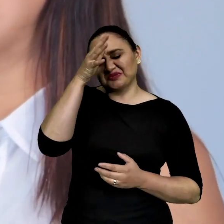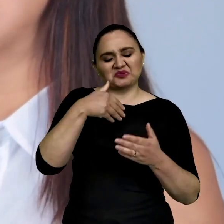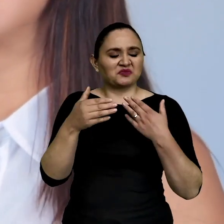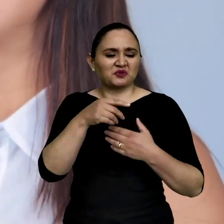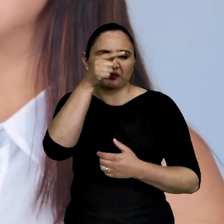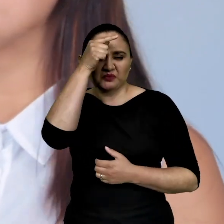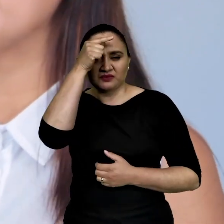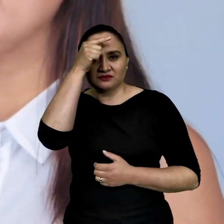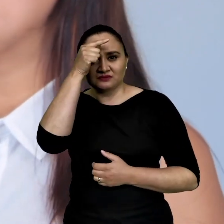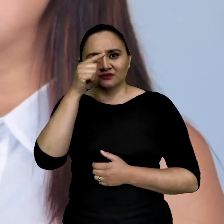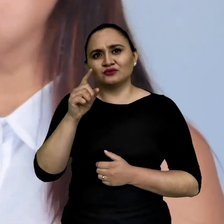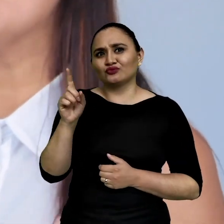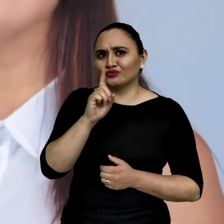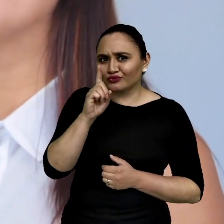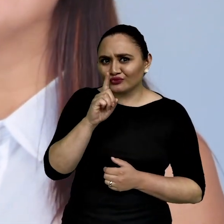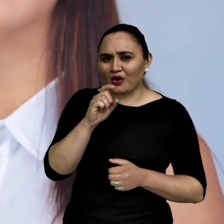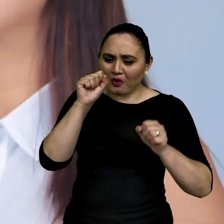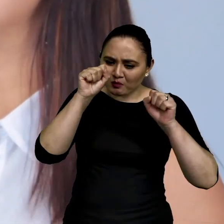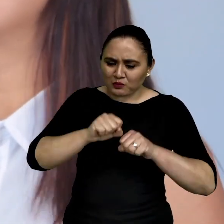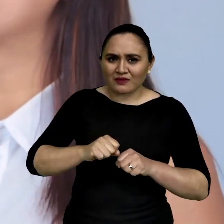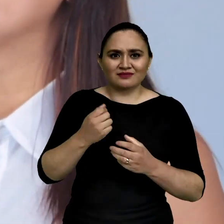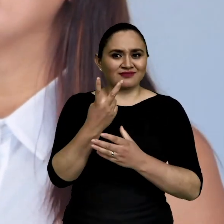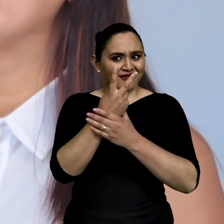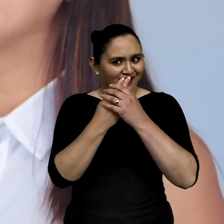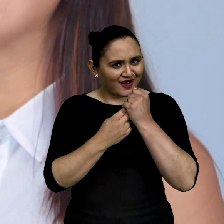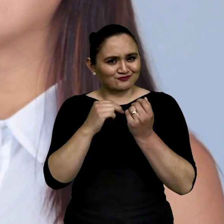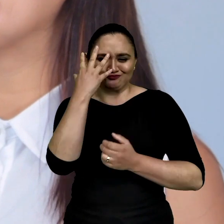Y a los niños lo mismo. sea,